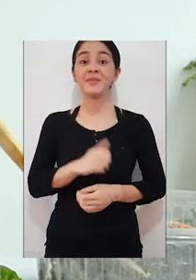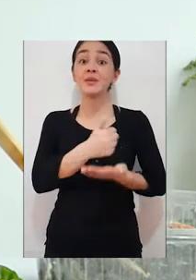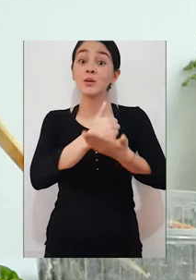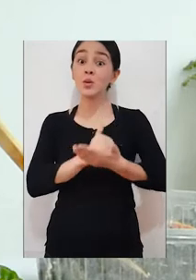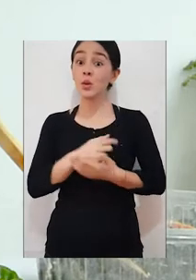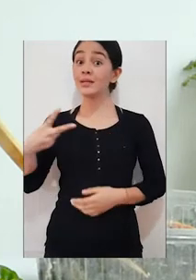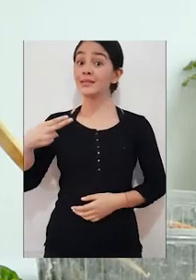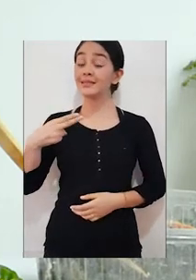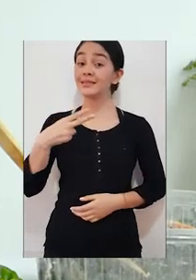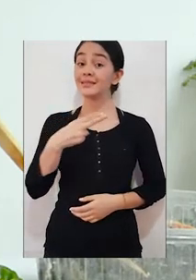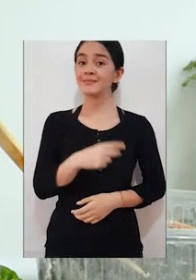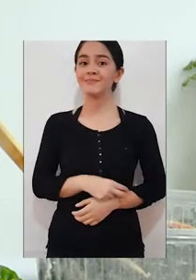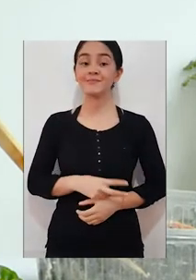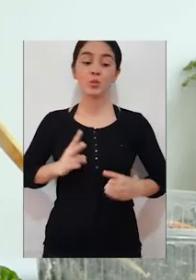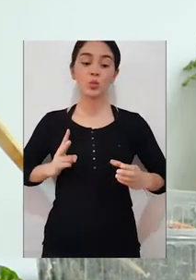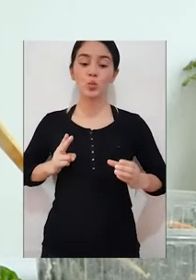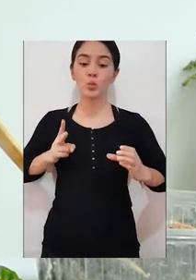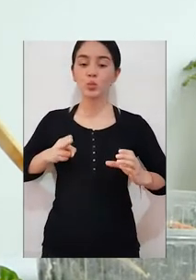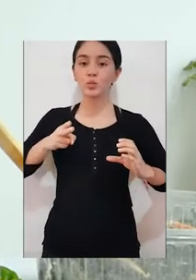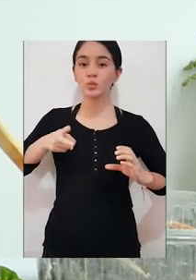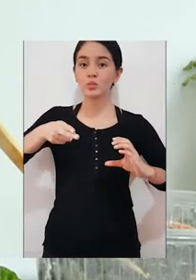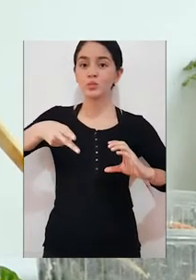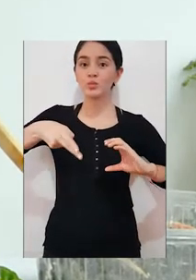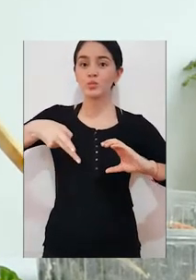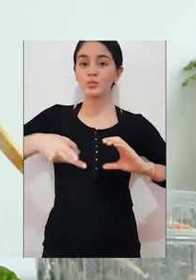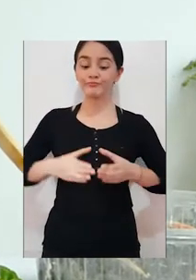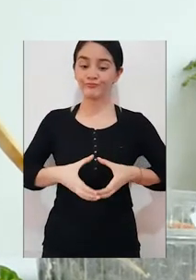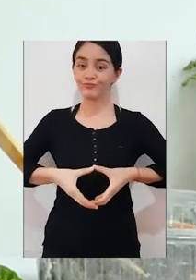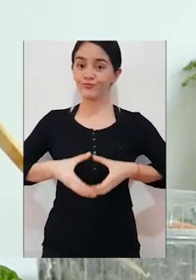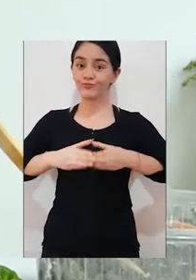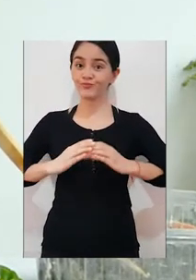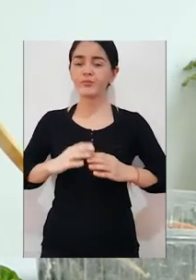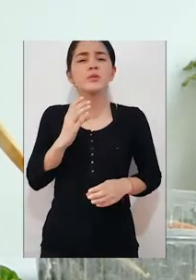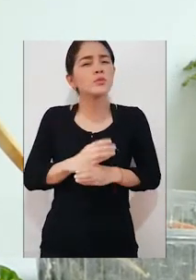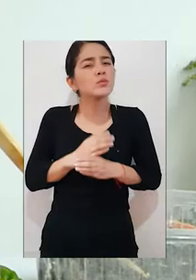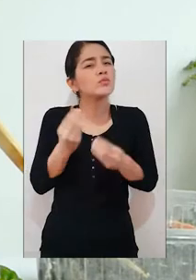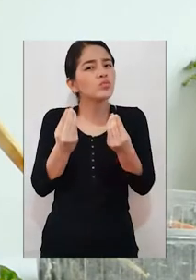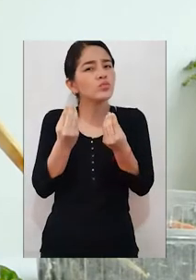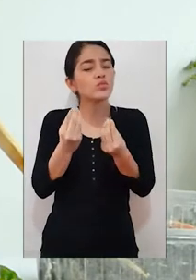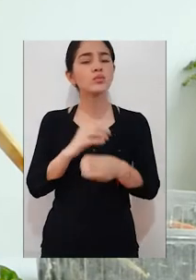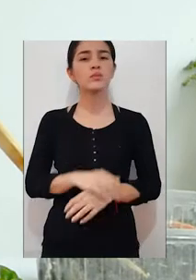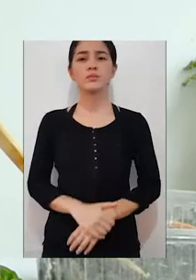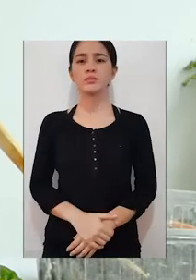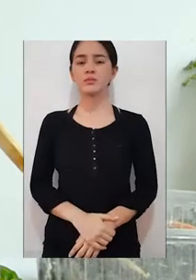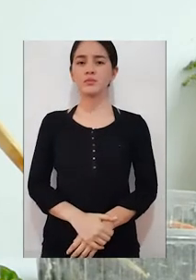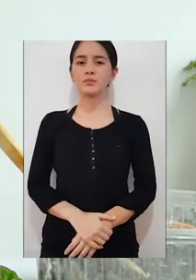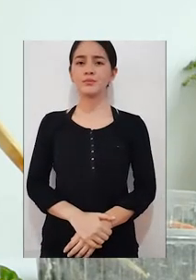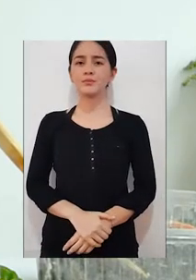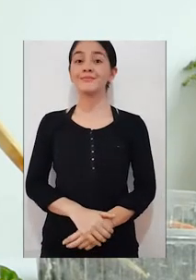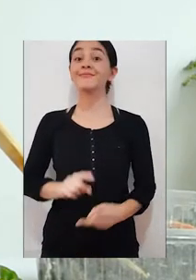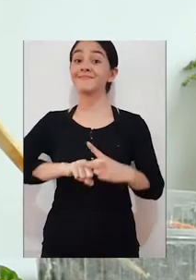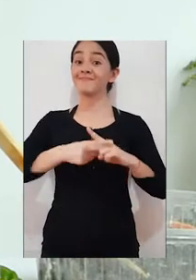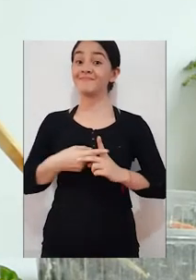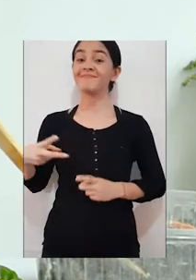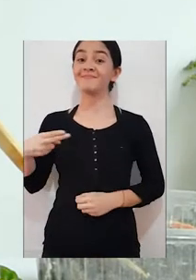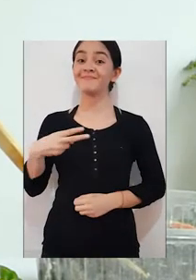tijeras, vamos a hacer un agujero con mucho cuidado y comenzamos a cortar.